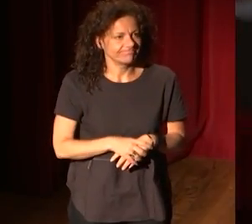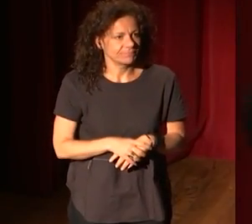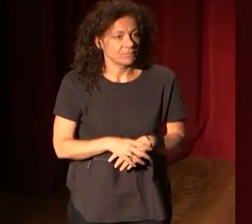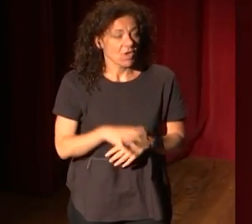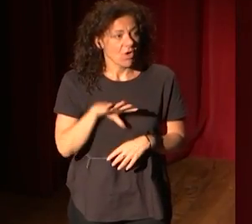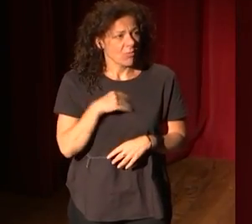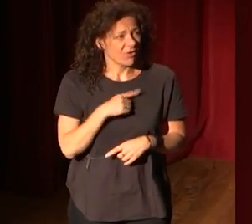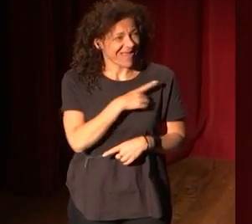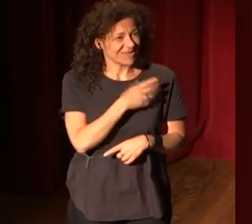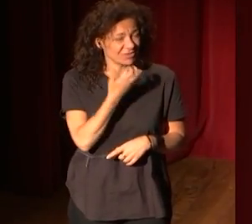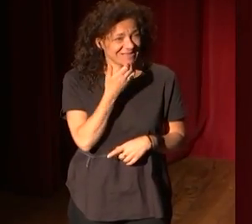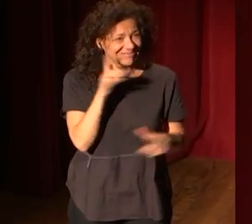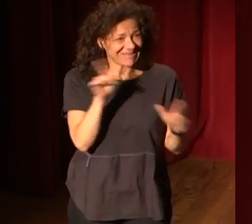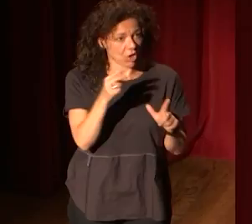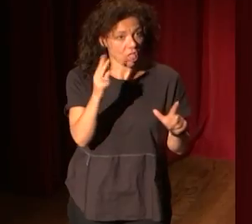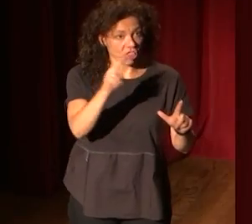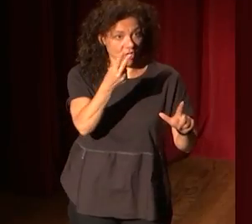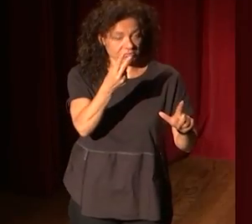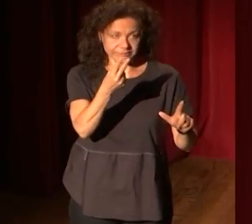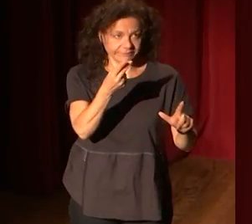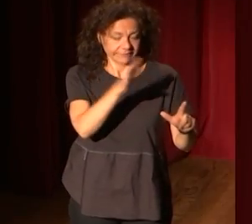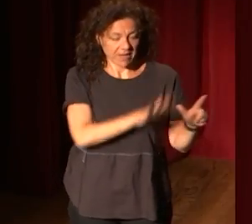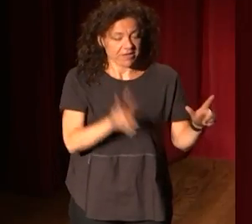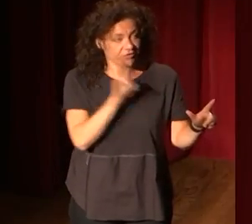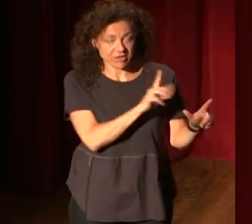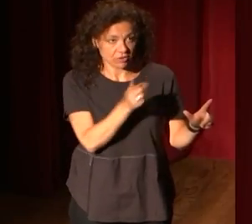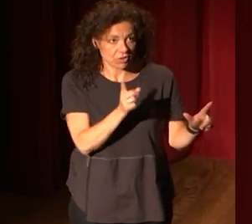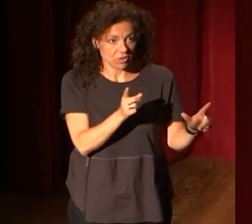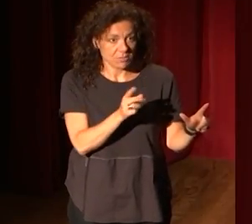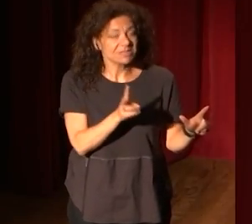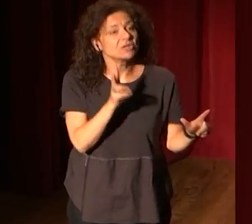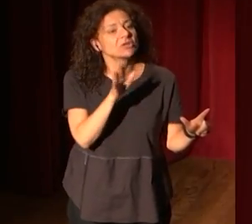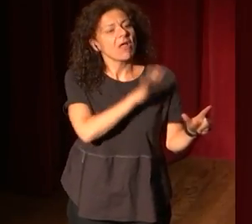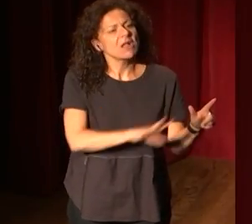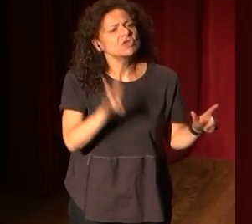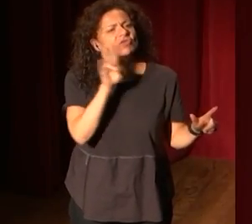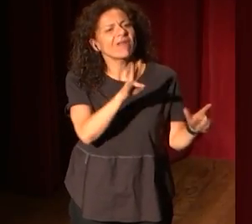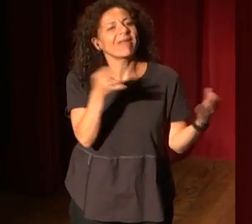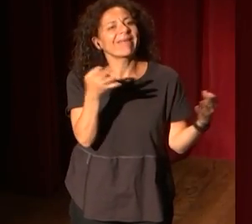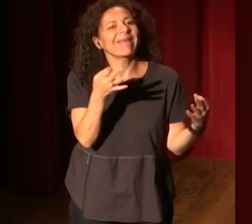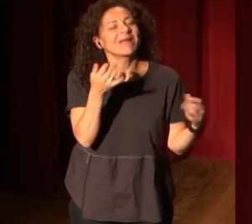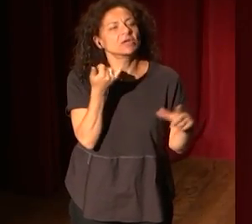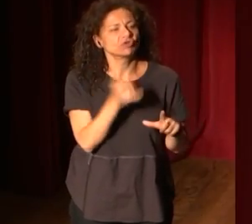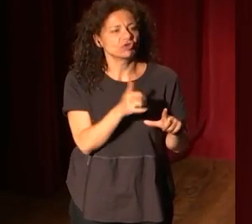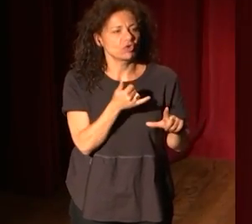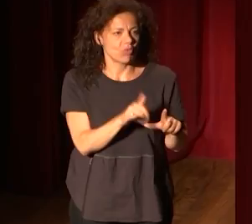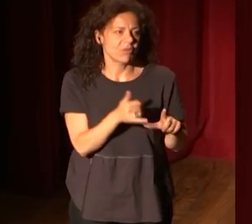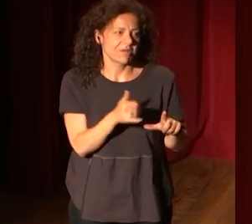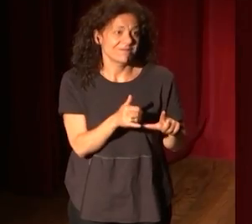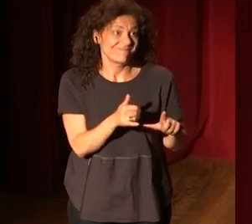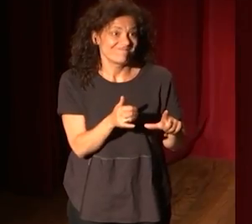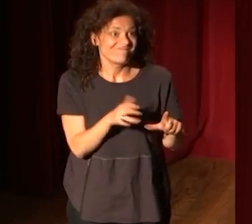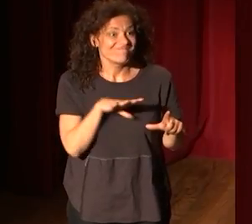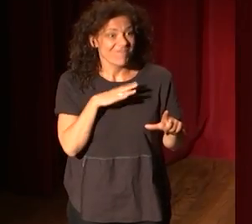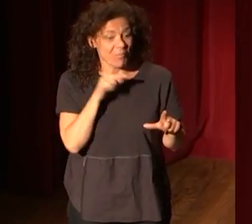poner esto en la 2, a lo mejor no, porque no lo van a ver los niños. Pero es que los niños ven YouTube. A lo mejor sí. A lo mejor sí hay una forma de contar las cosas.